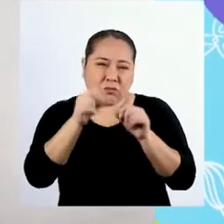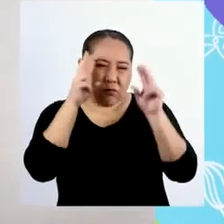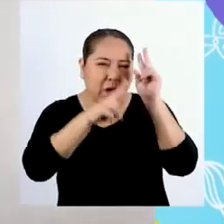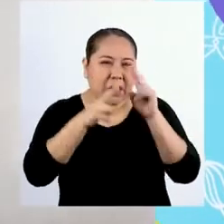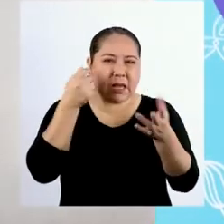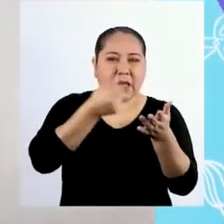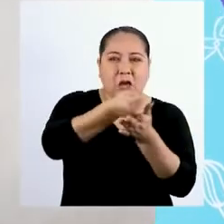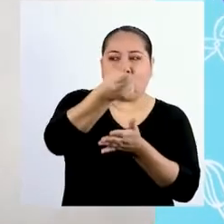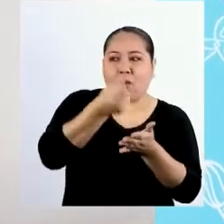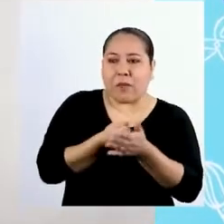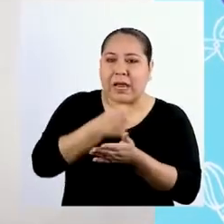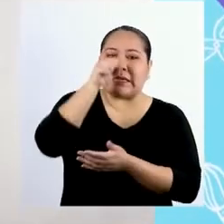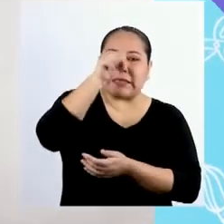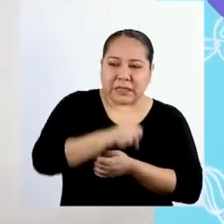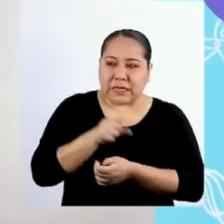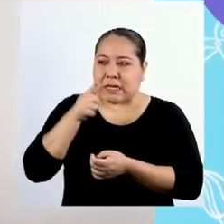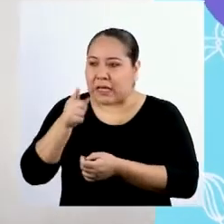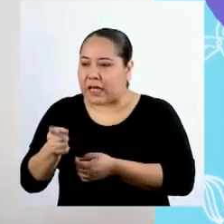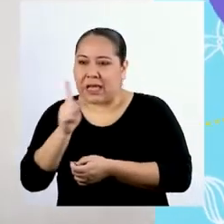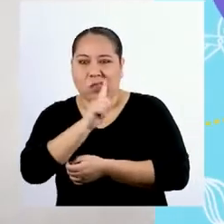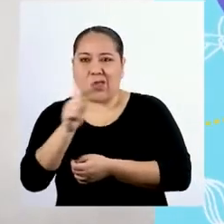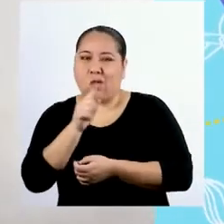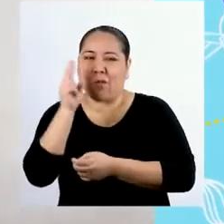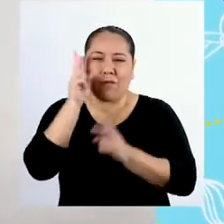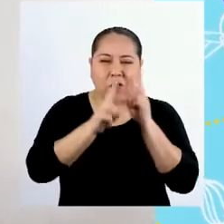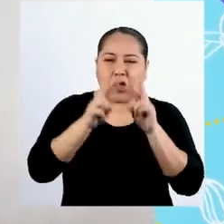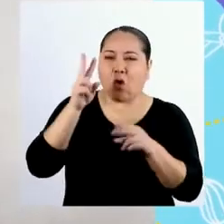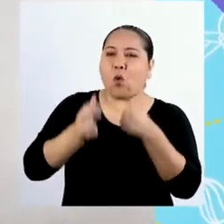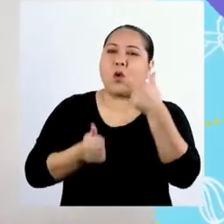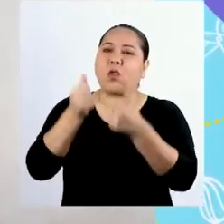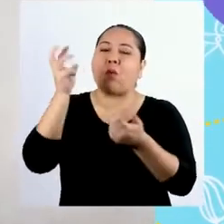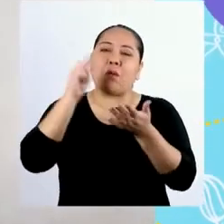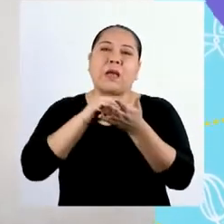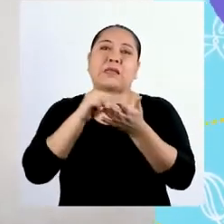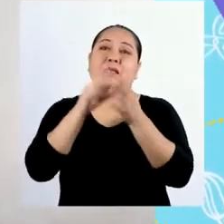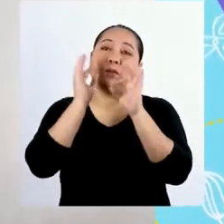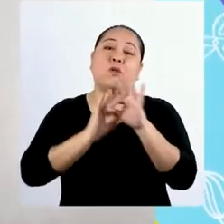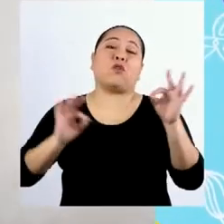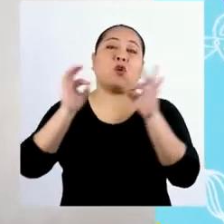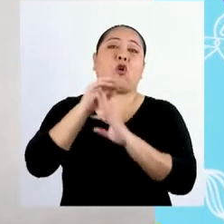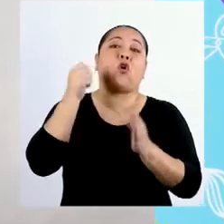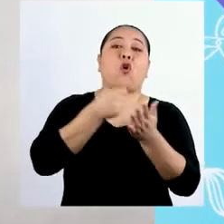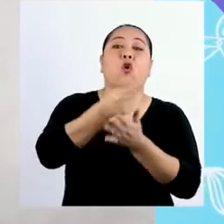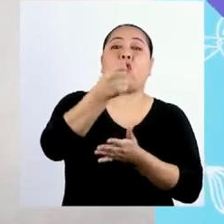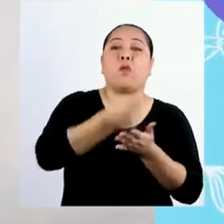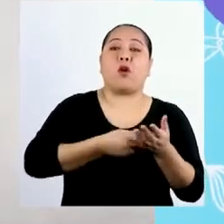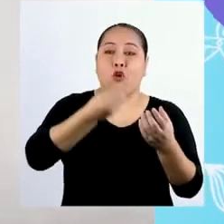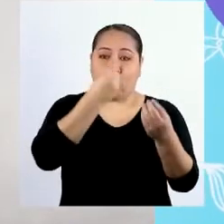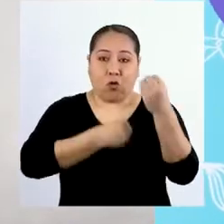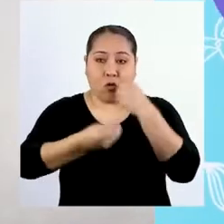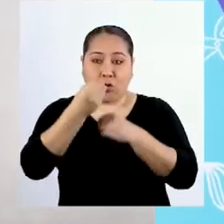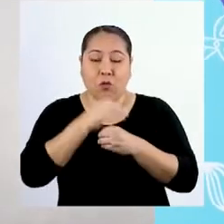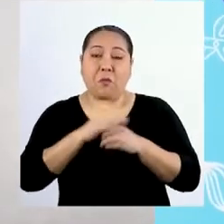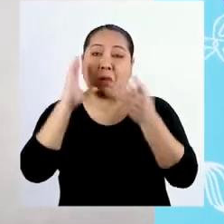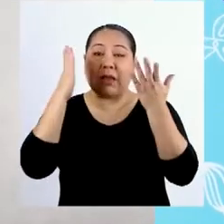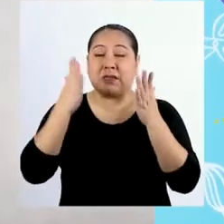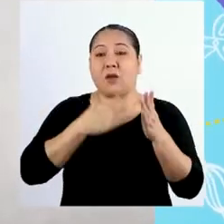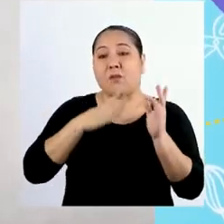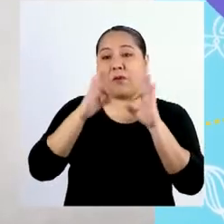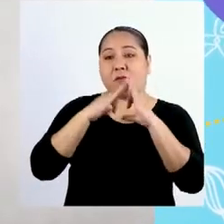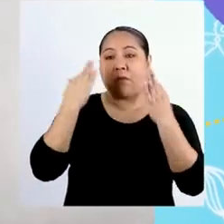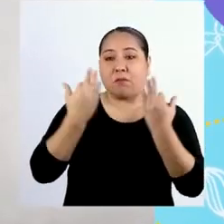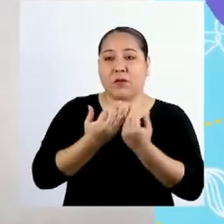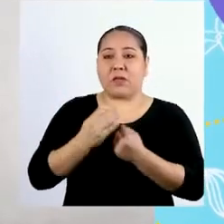qué comprar y qué no. Decidieron que era más importante comprar los alimentos. Una dificultad parecida la pasamos en mi